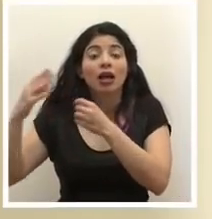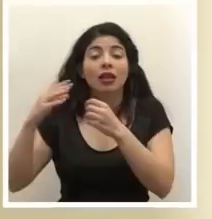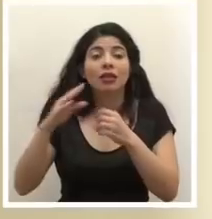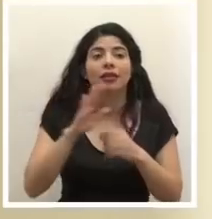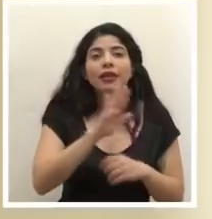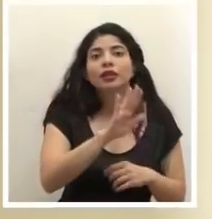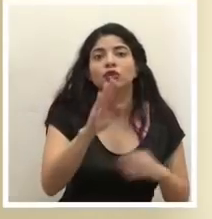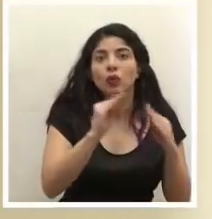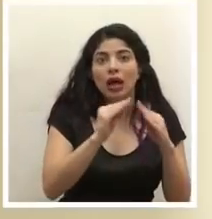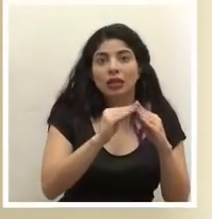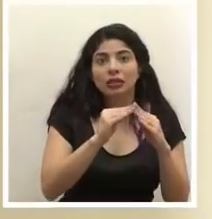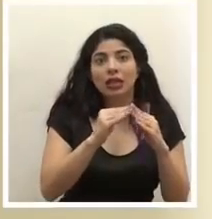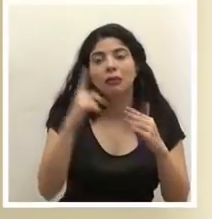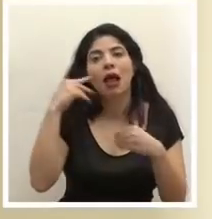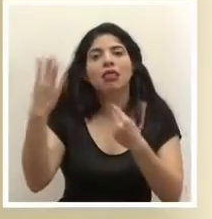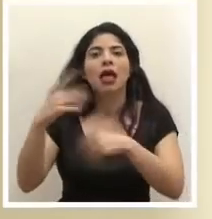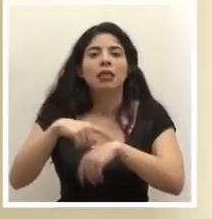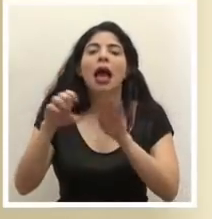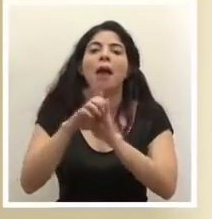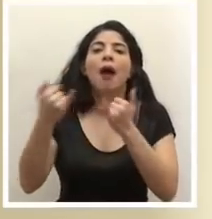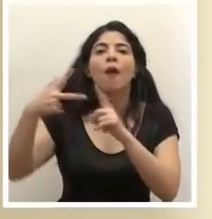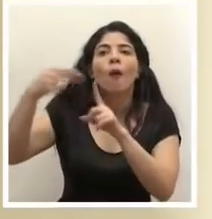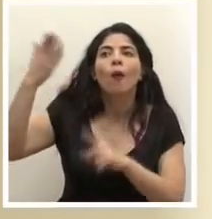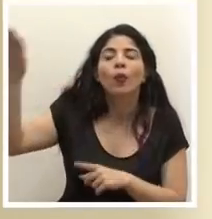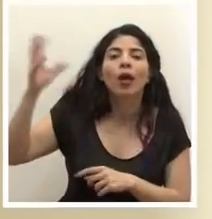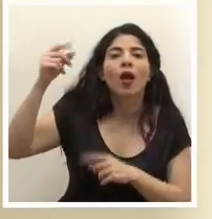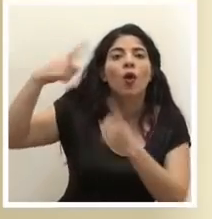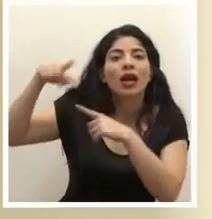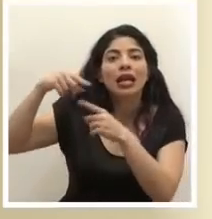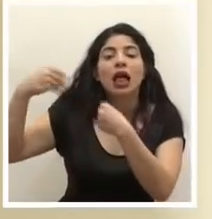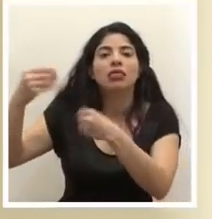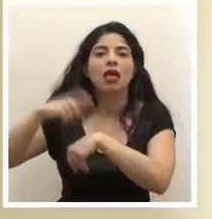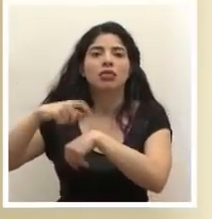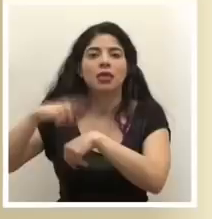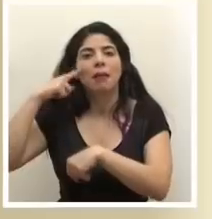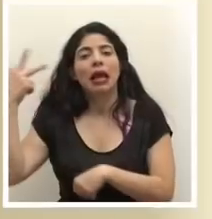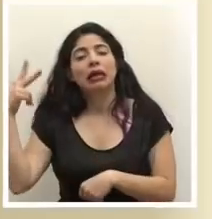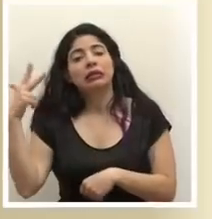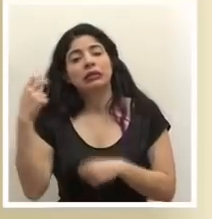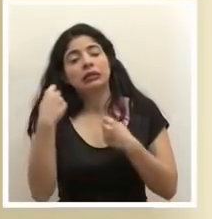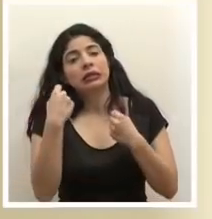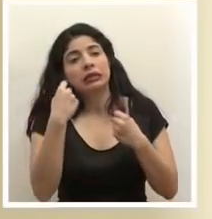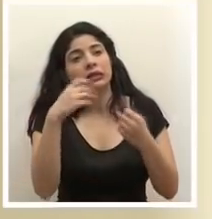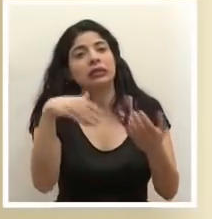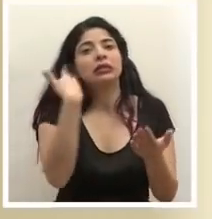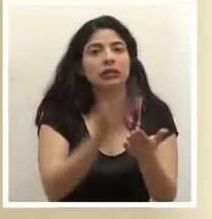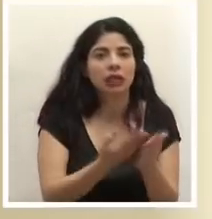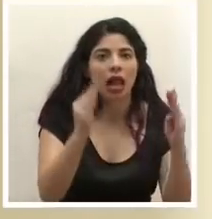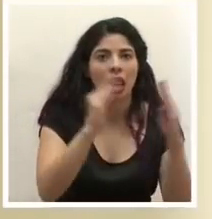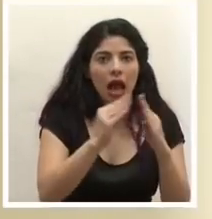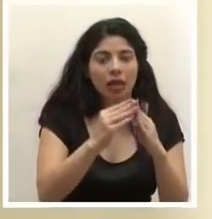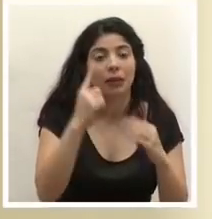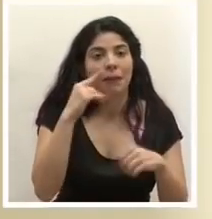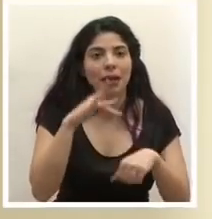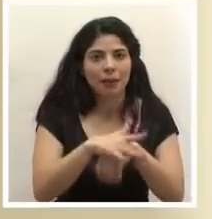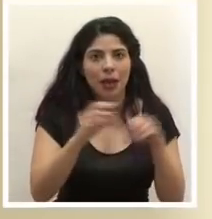de residencia, ya sea porque están en un hotel, porque están de gira, etcétera, que puedan regresar para el día